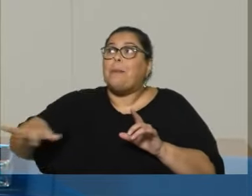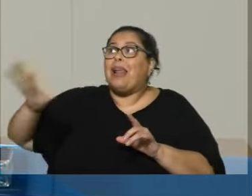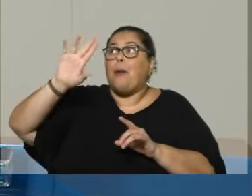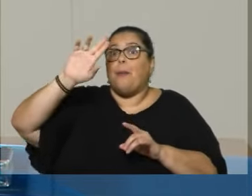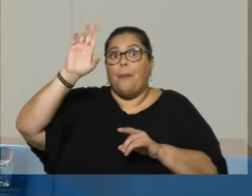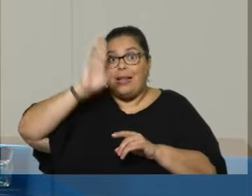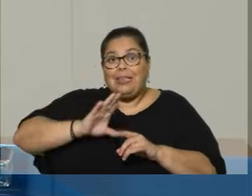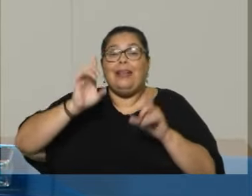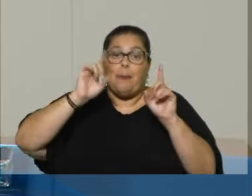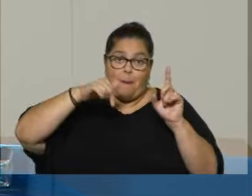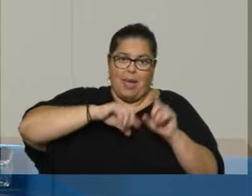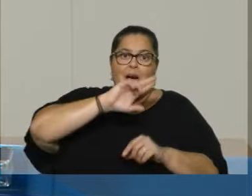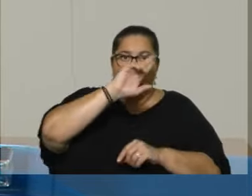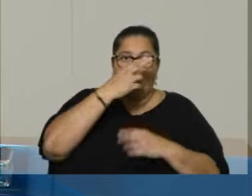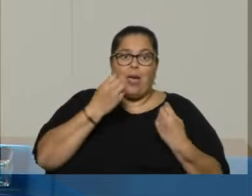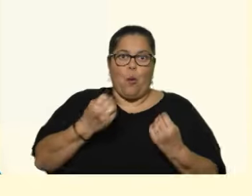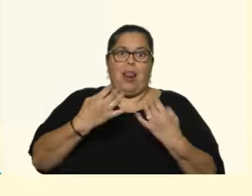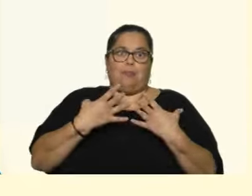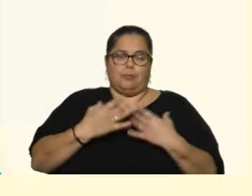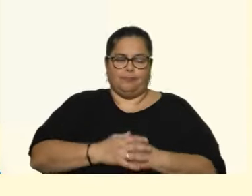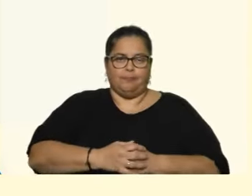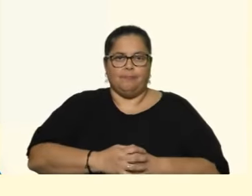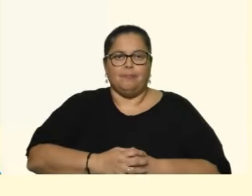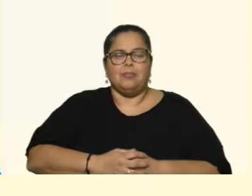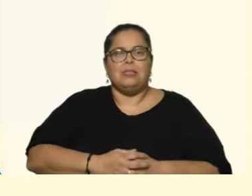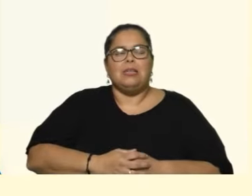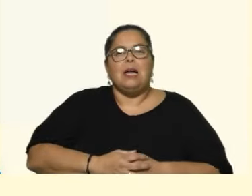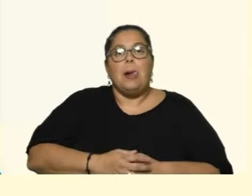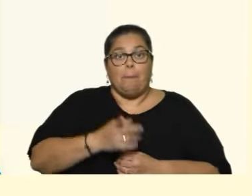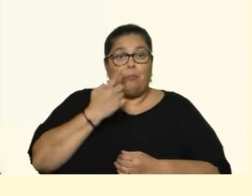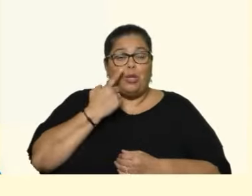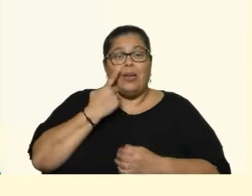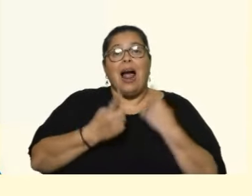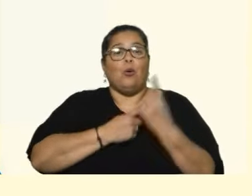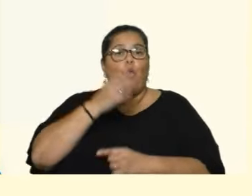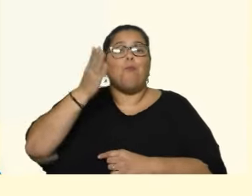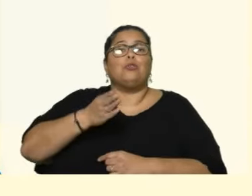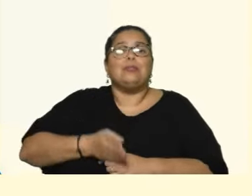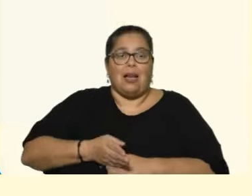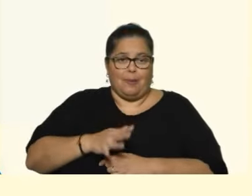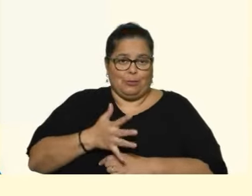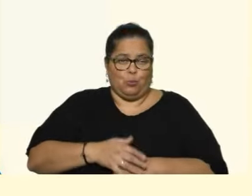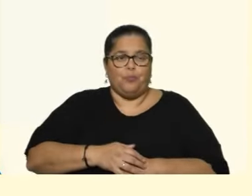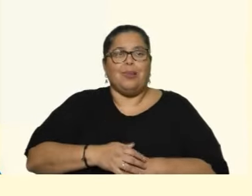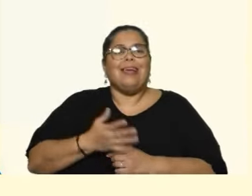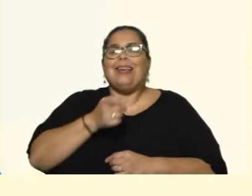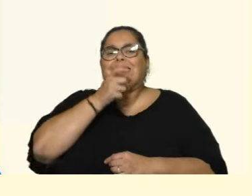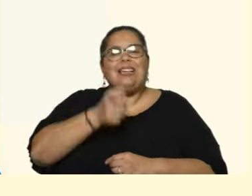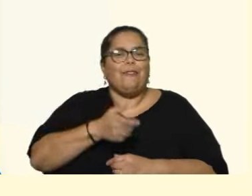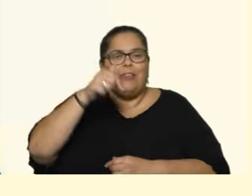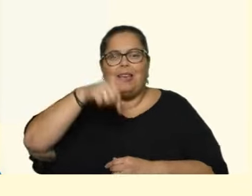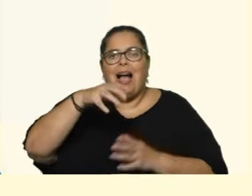a ir paso a paso mirando algunos números a propósito de esta realidad. ¿Qué significa Río Grande do Sul